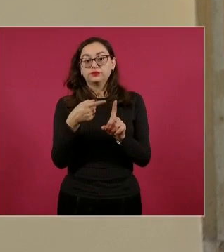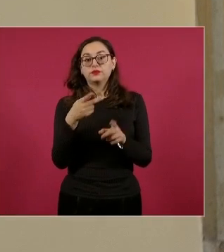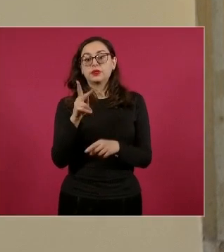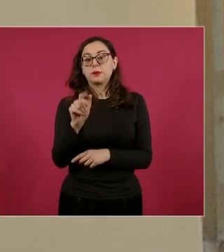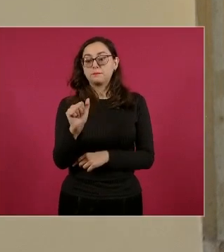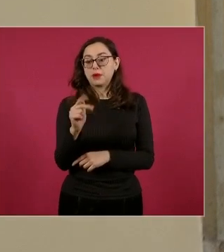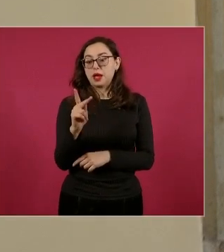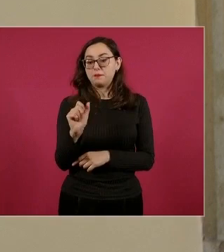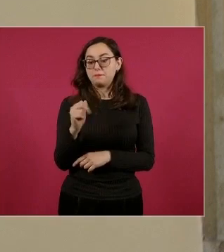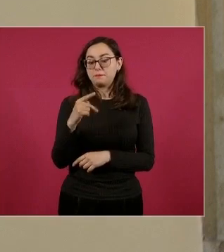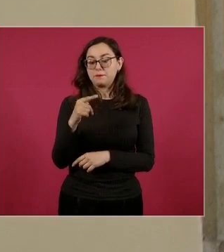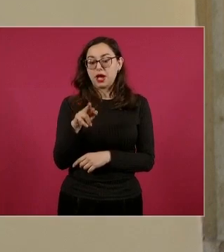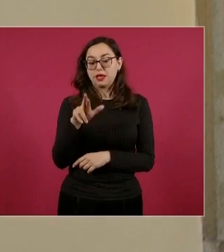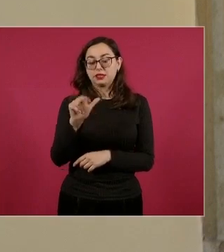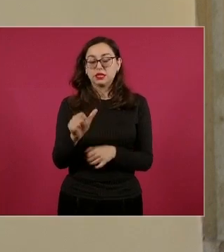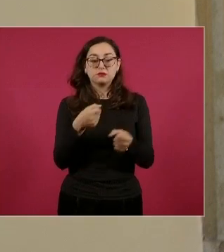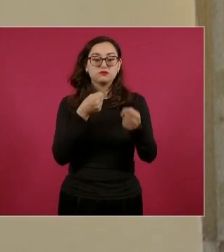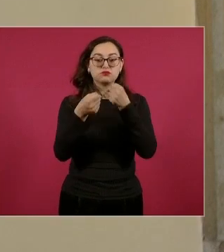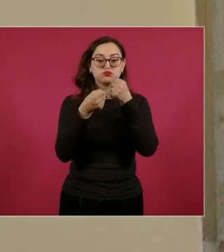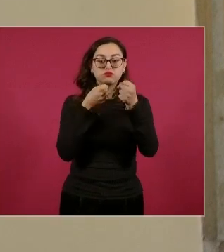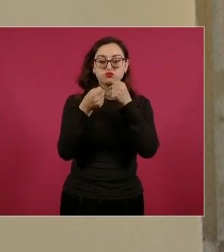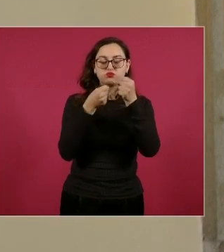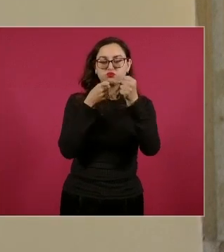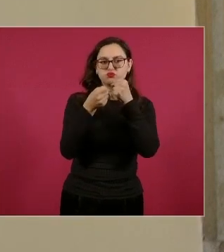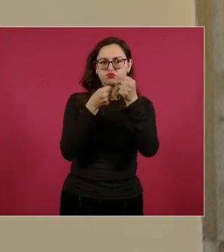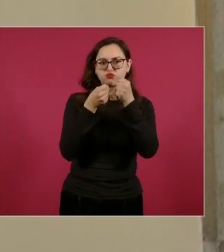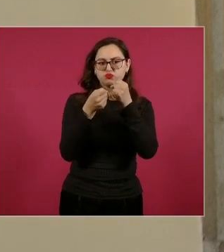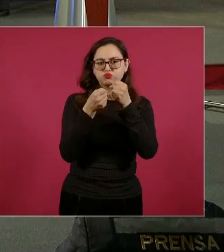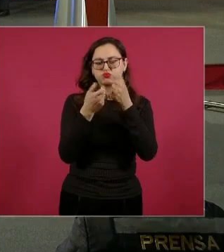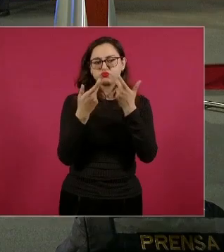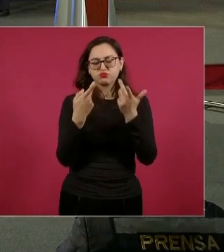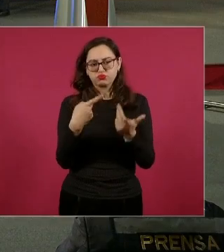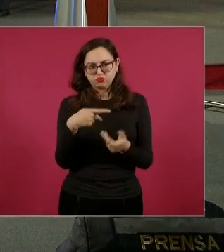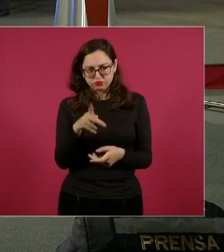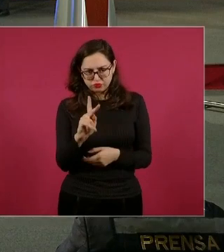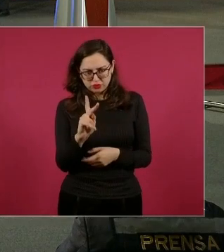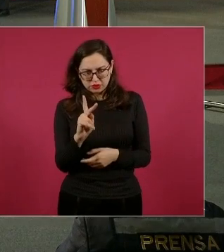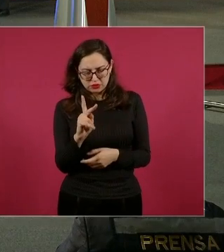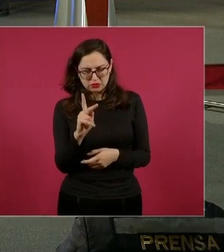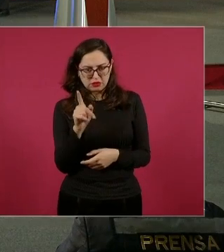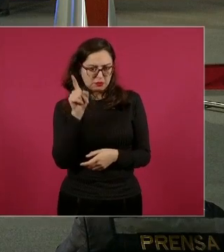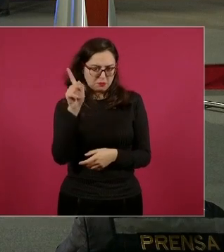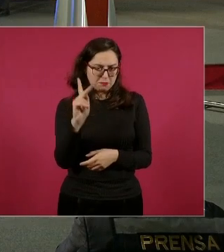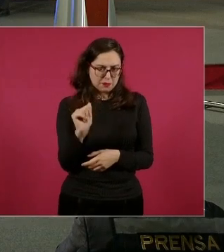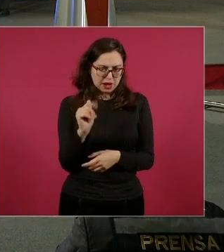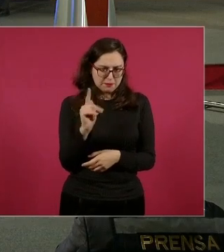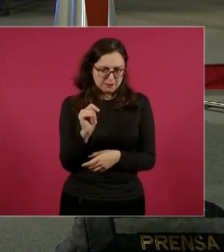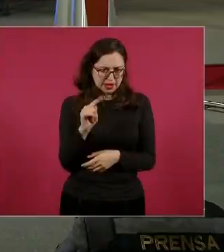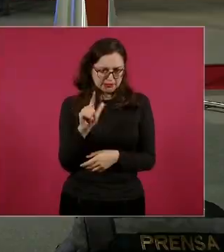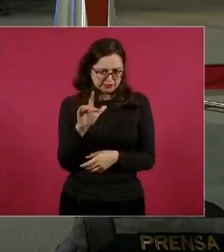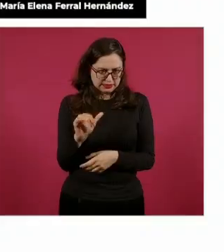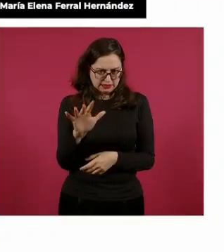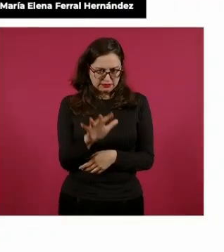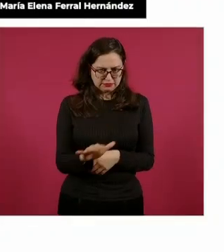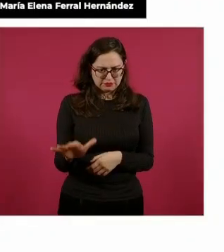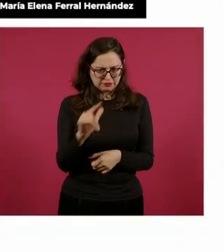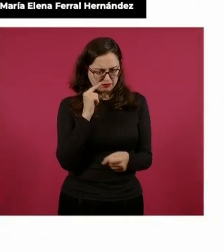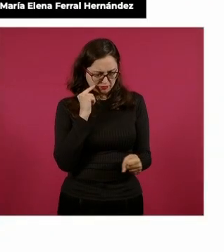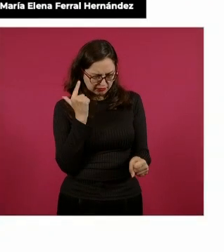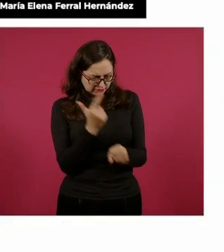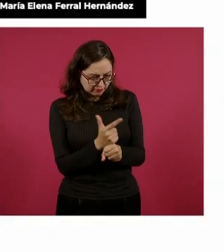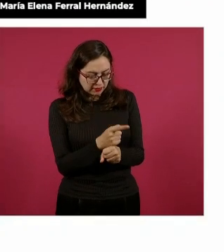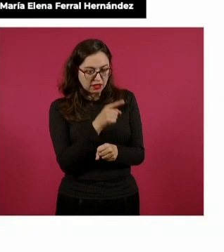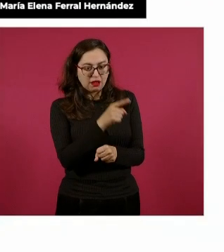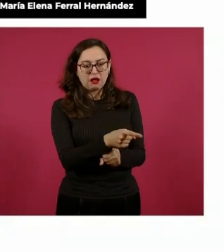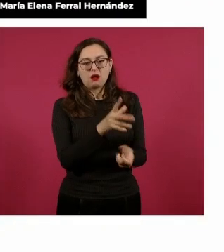Papantla, sentenciado a 15 años de prisión tras acreditar su participación en el delito de homicidio doloso, calificado